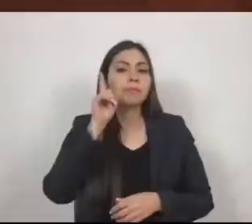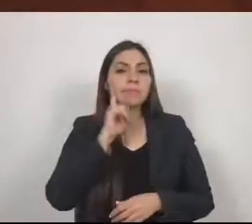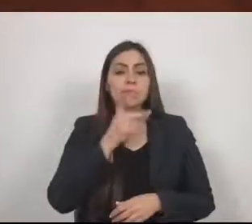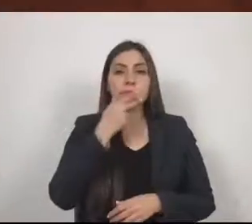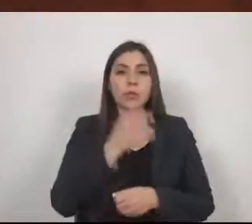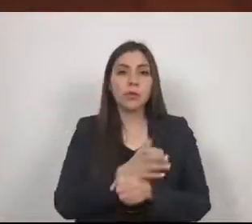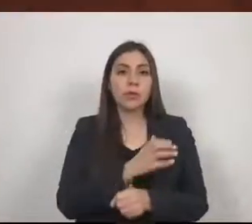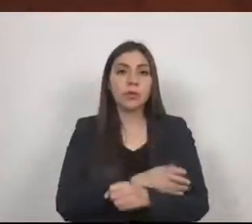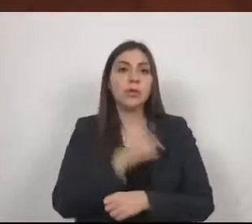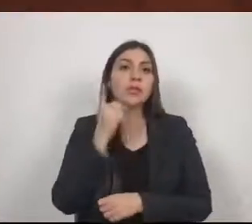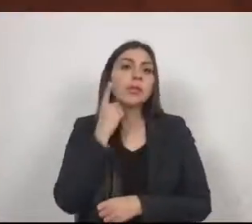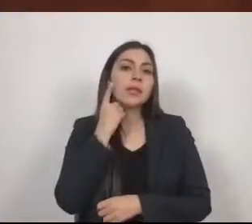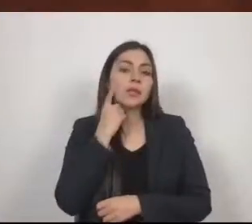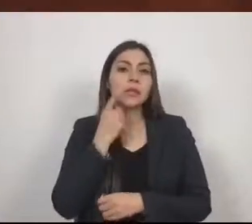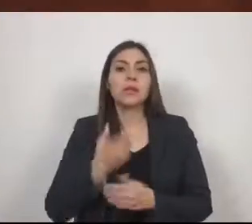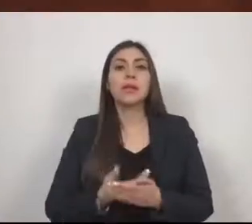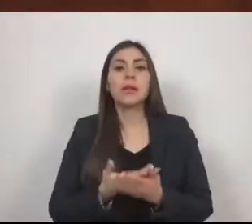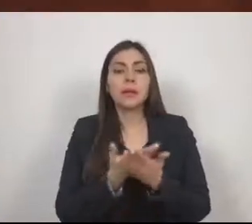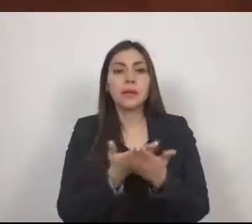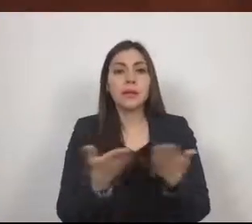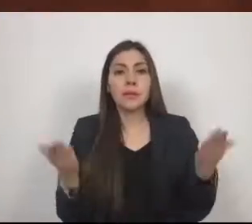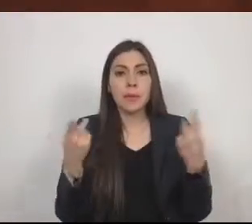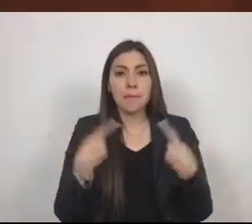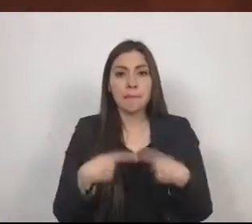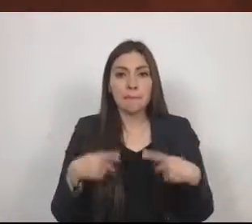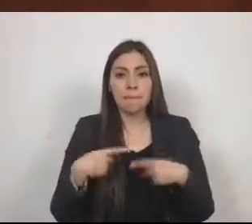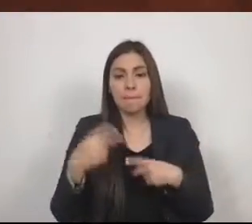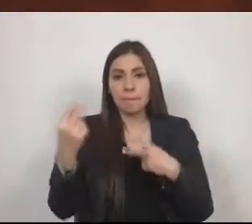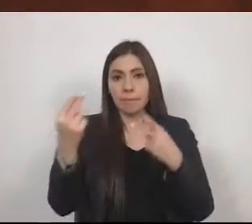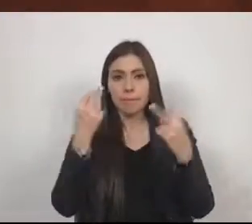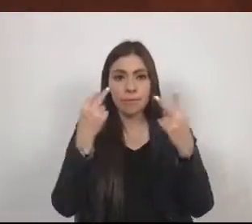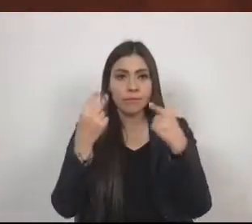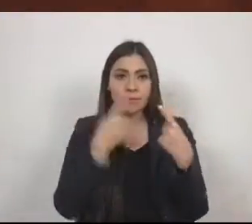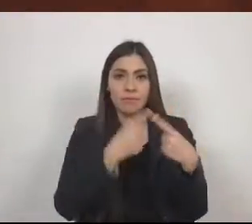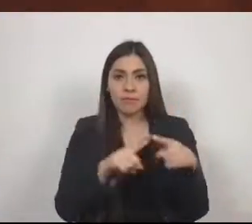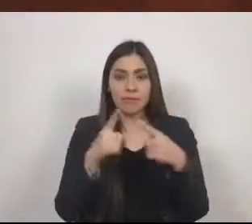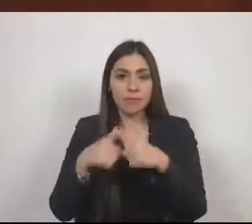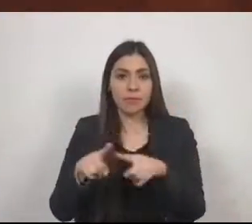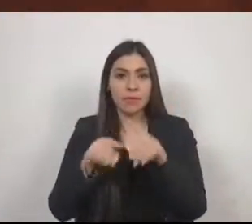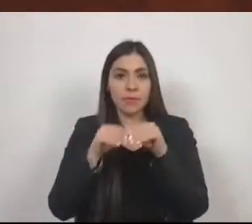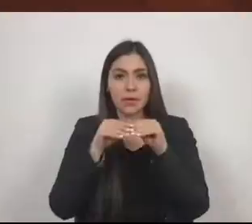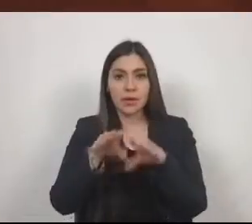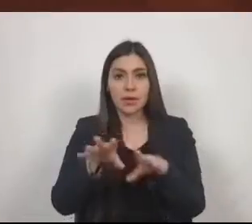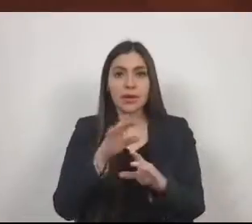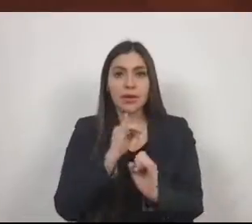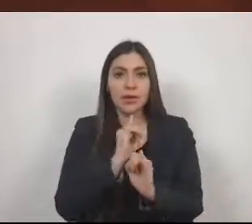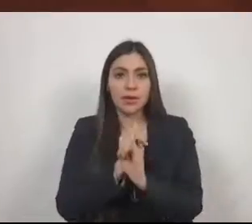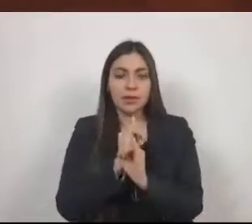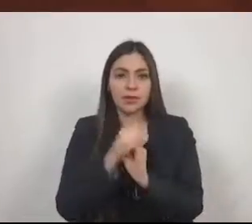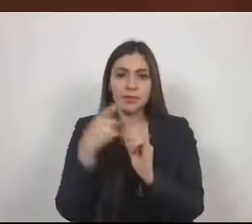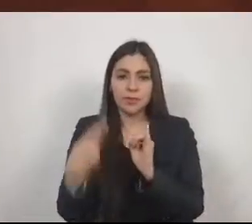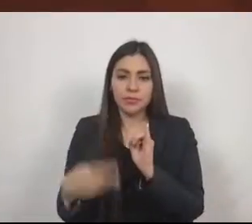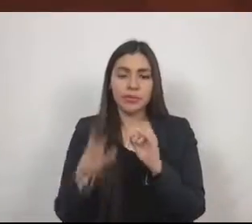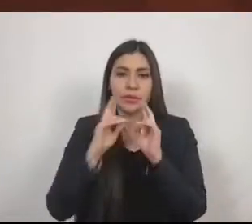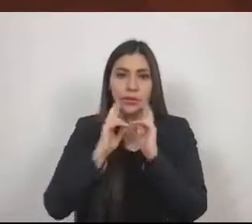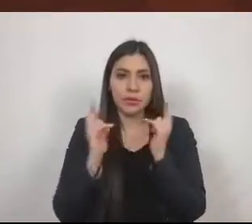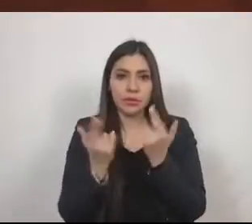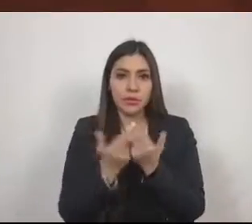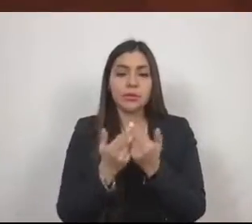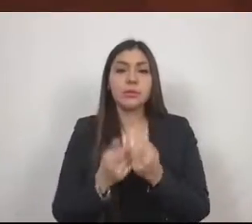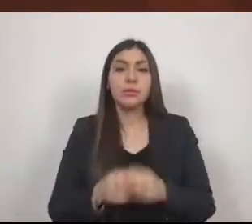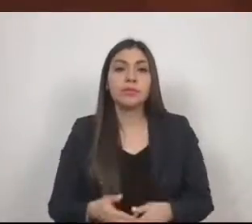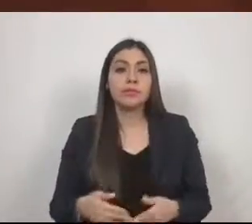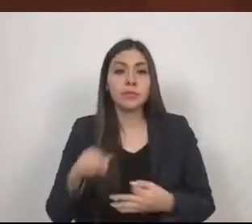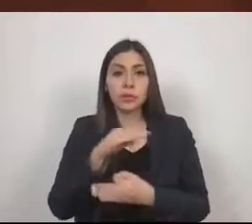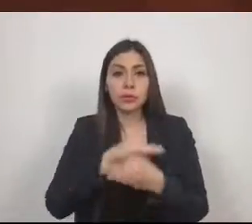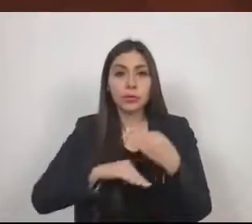de comunicación y personas que nos siguen a través de los diferentes medios de transmisión de esta sesión, muy buenas tardes a todos.